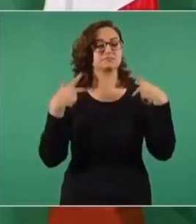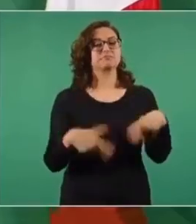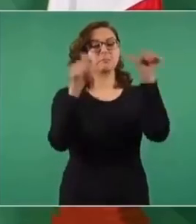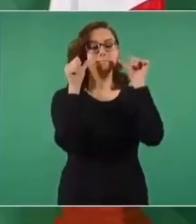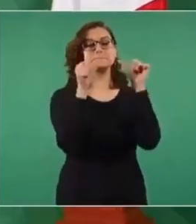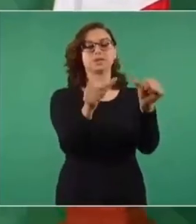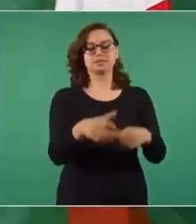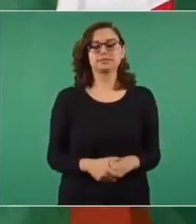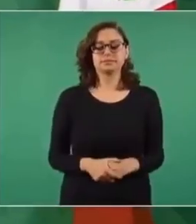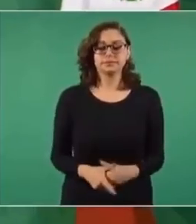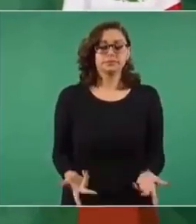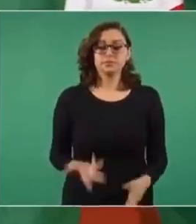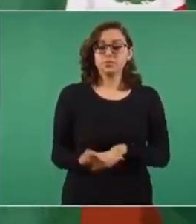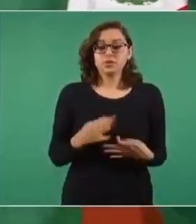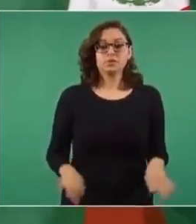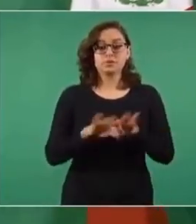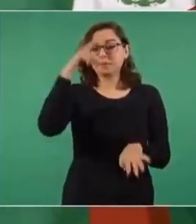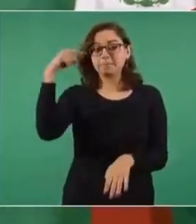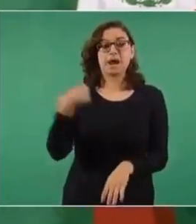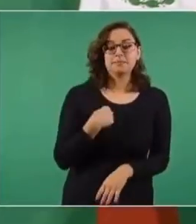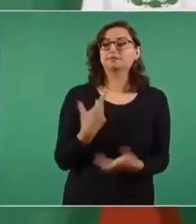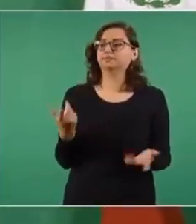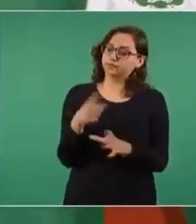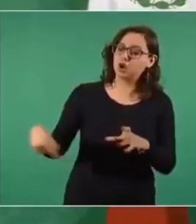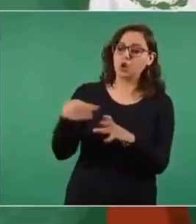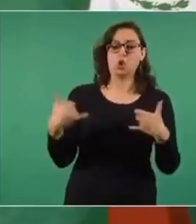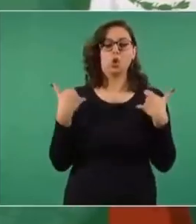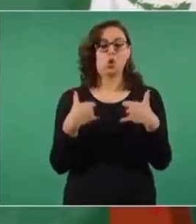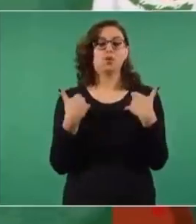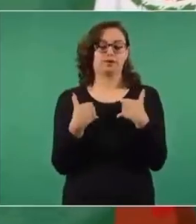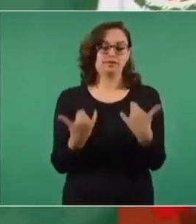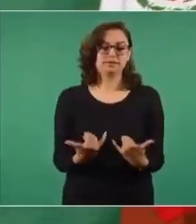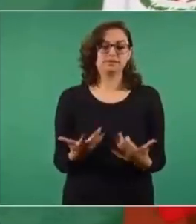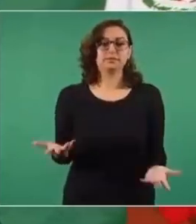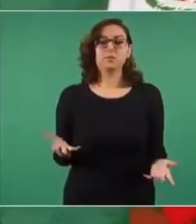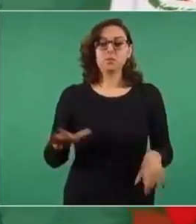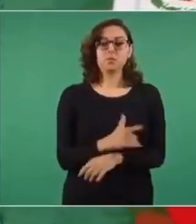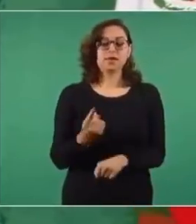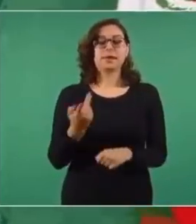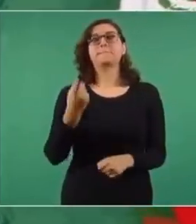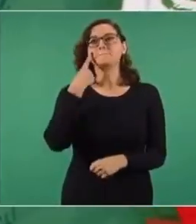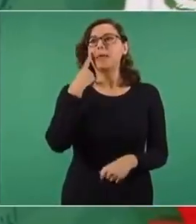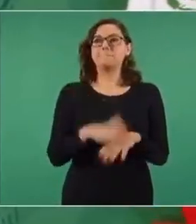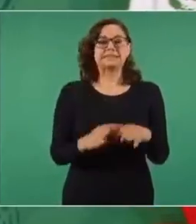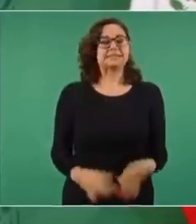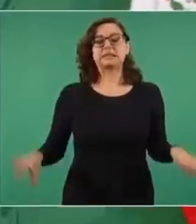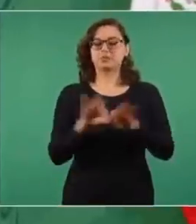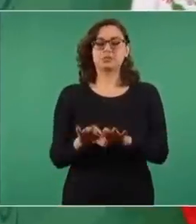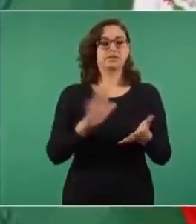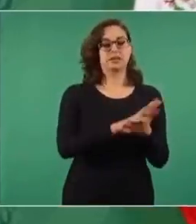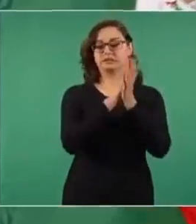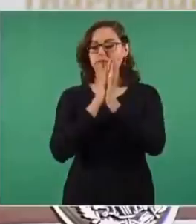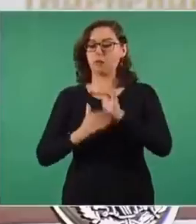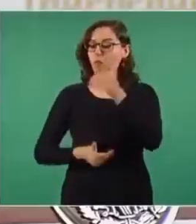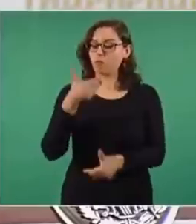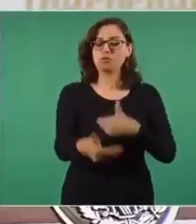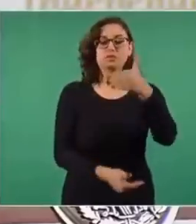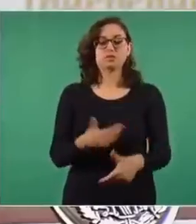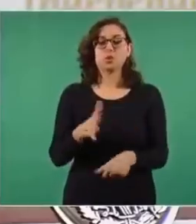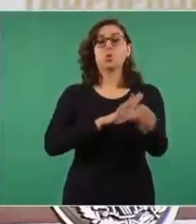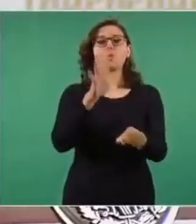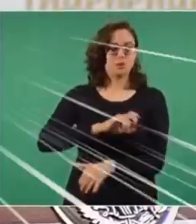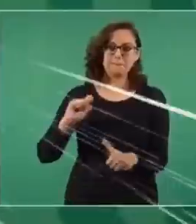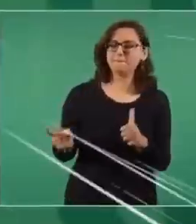y sobre todo me importan mucho los jóvenes, porque lo que es irreversible, lo más importante de todo en un proceso de transformación